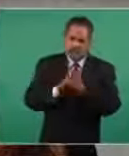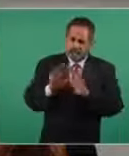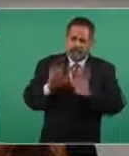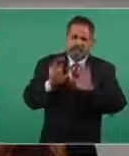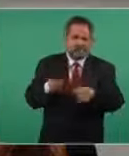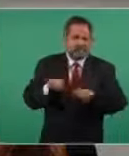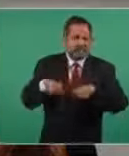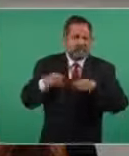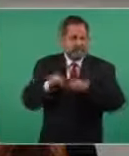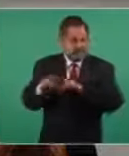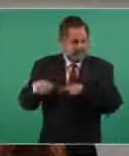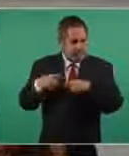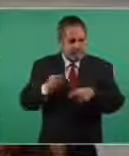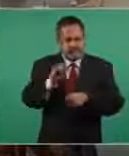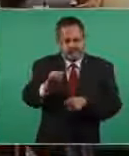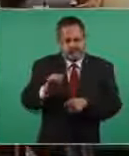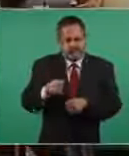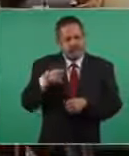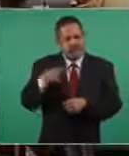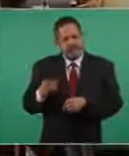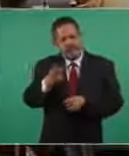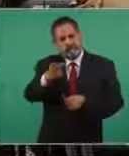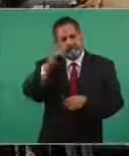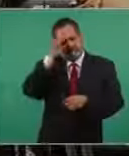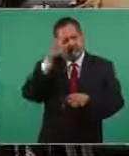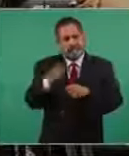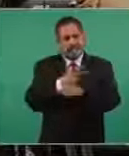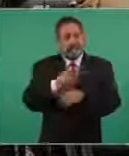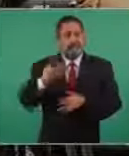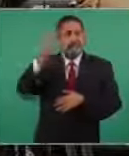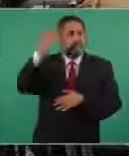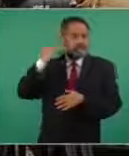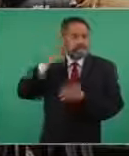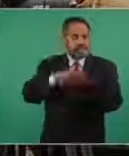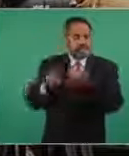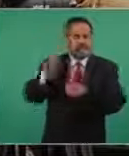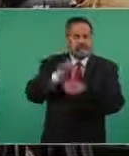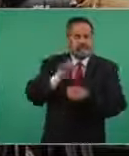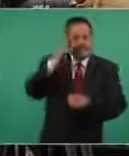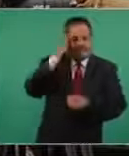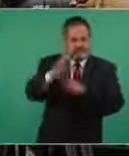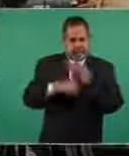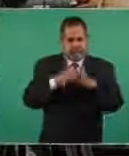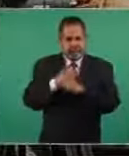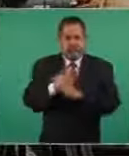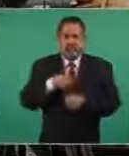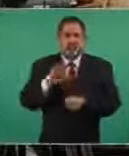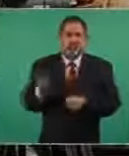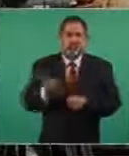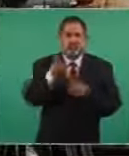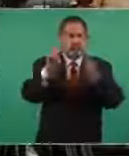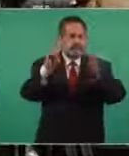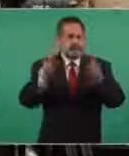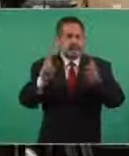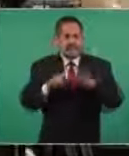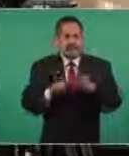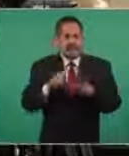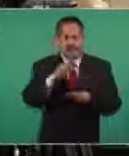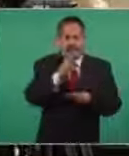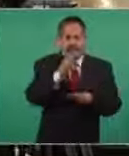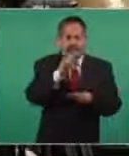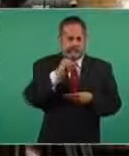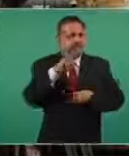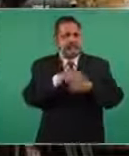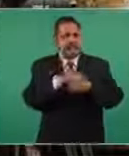si iba a tomar acciones en ese sentido. Y en aquella ocasión en que fue su cumpleaños, le pregunté de dos temas. De SEMPRA, que ya se